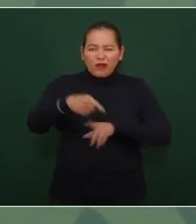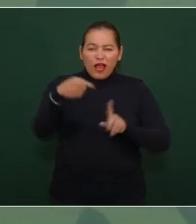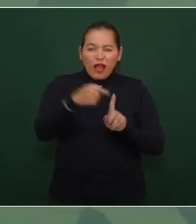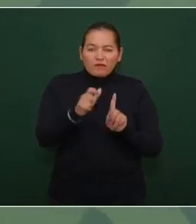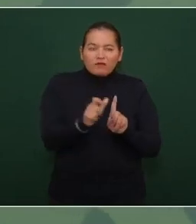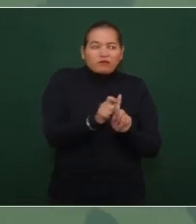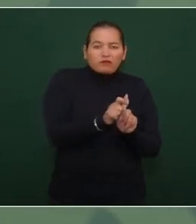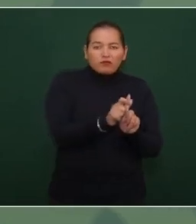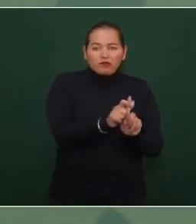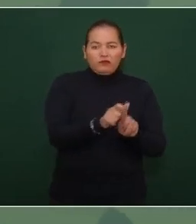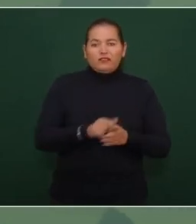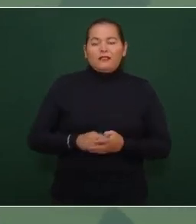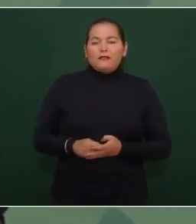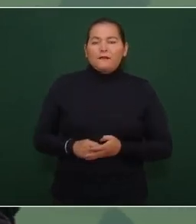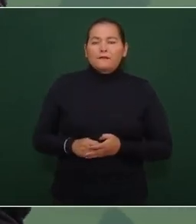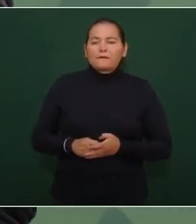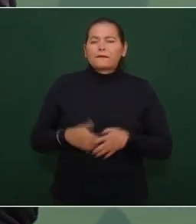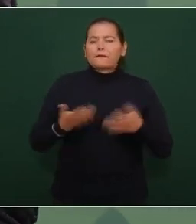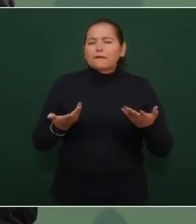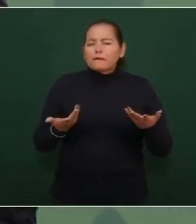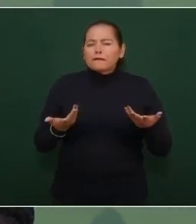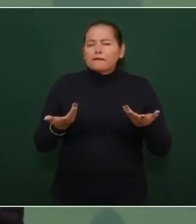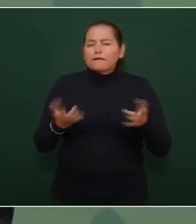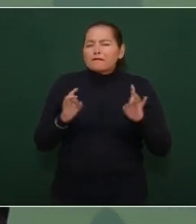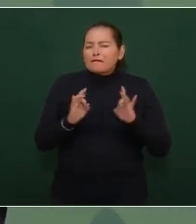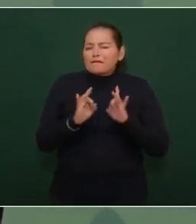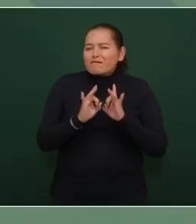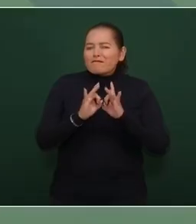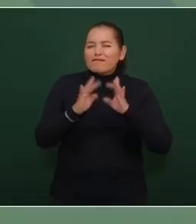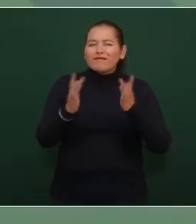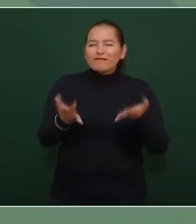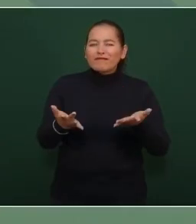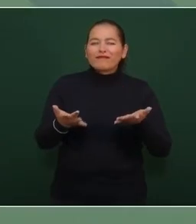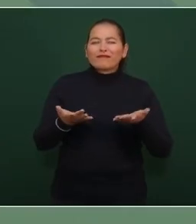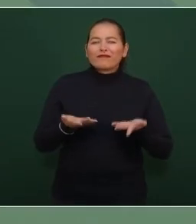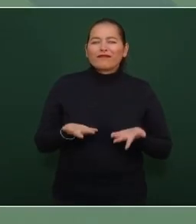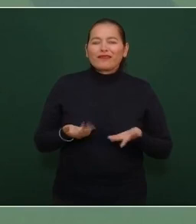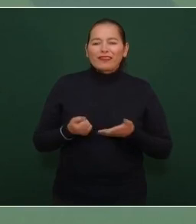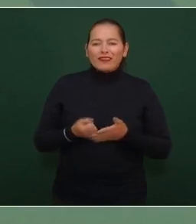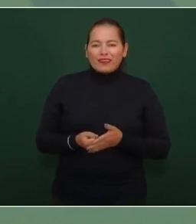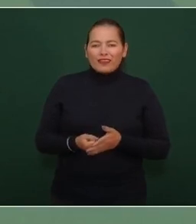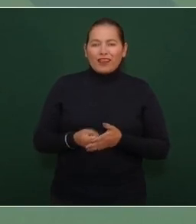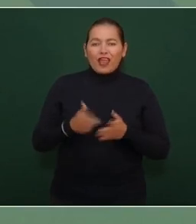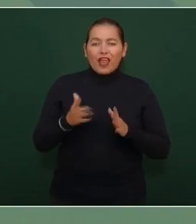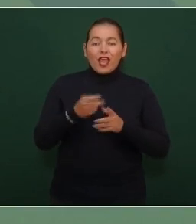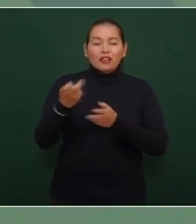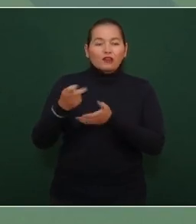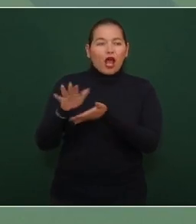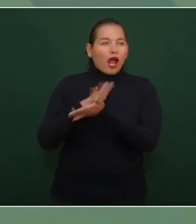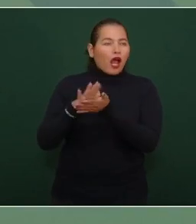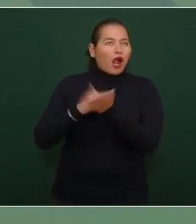y resulta que eso tienen que se olvide